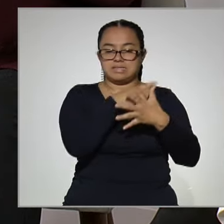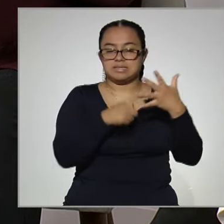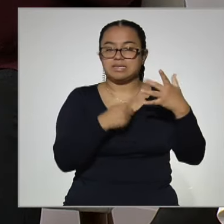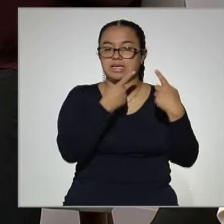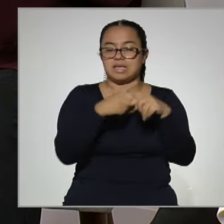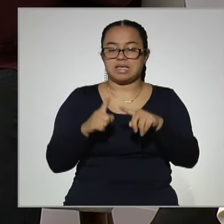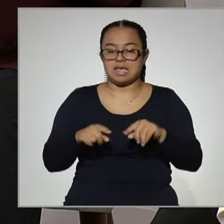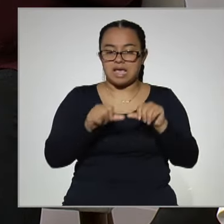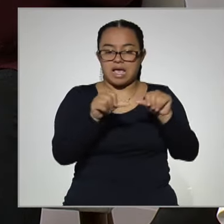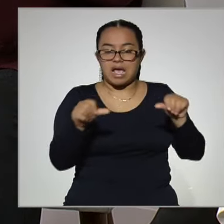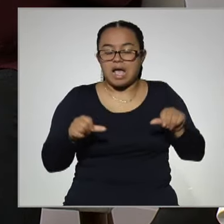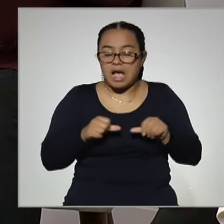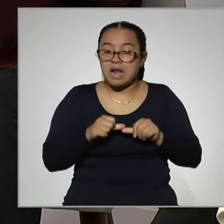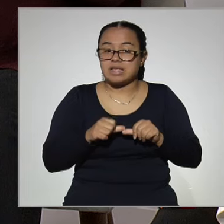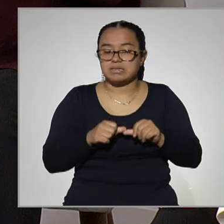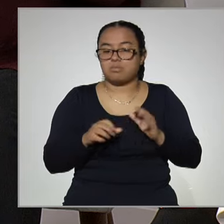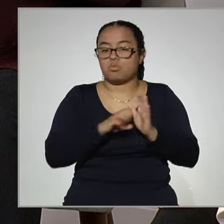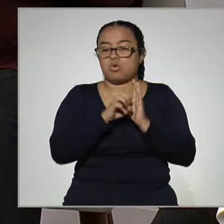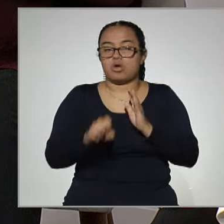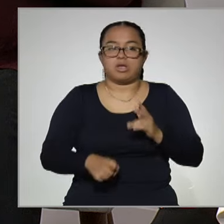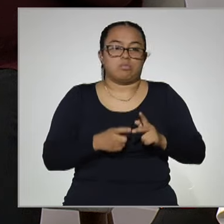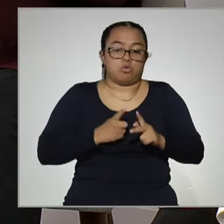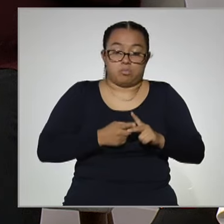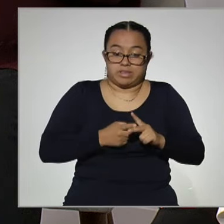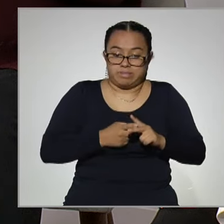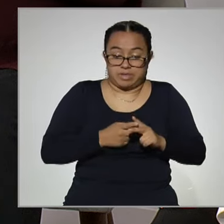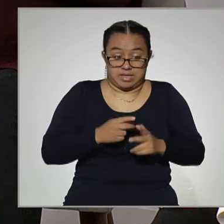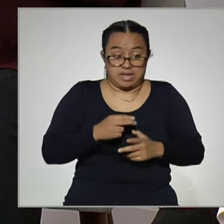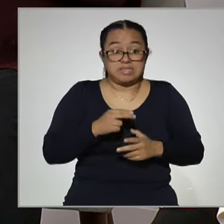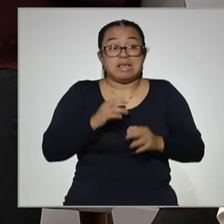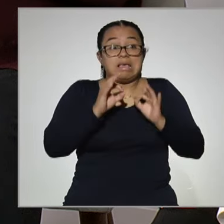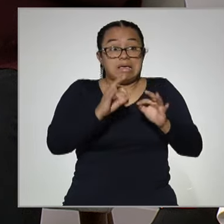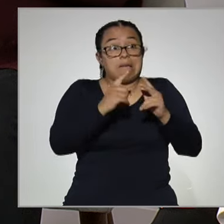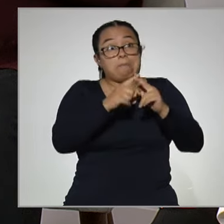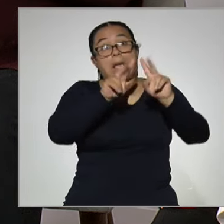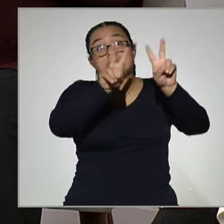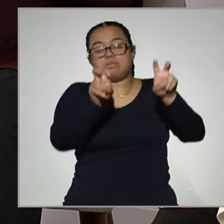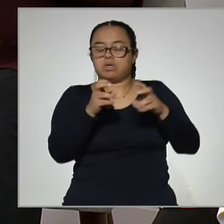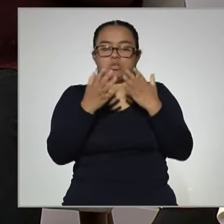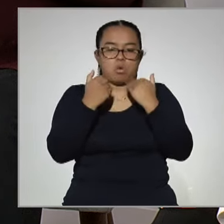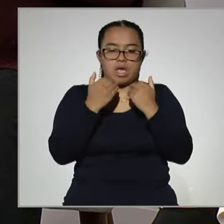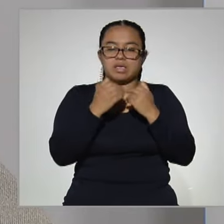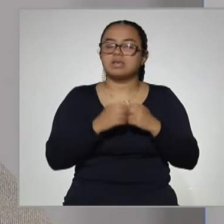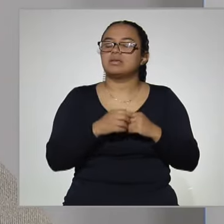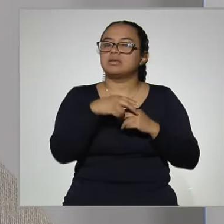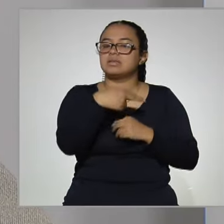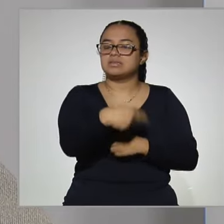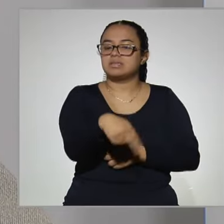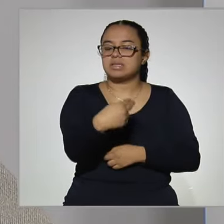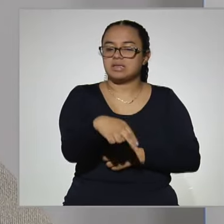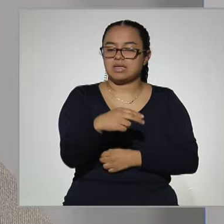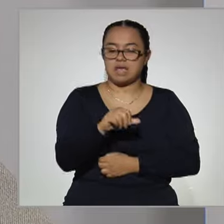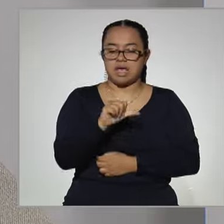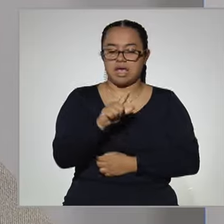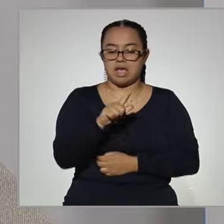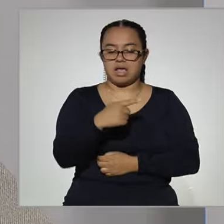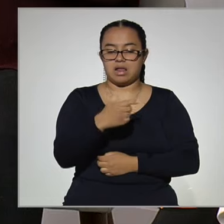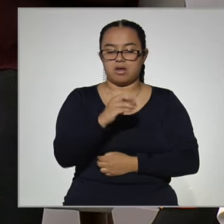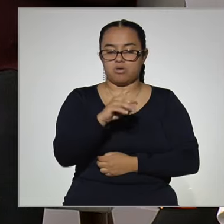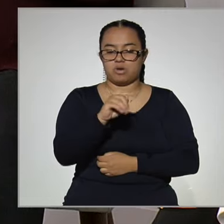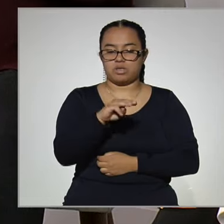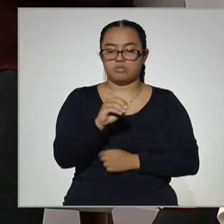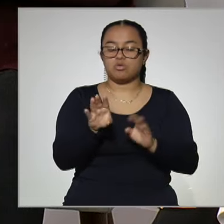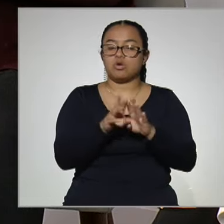conocimiento. Y de hecho, no tenemos, por ejemplo, matemáticas como tal, sino tenemos, por ejemplo, un módulo que se llama algoritmos y